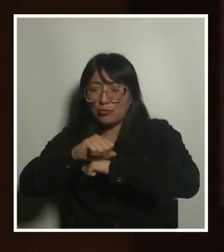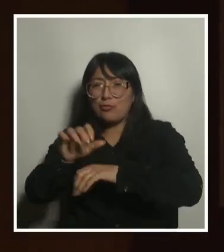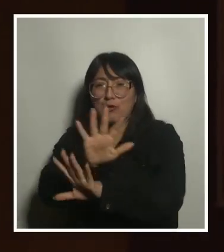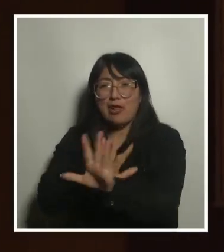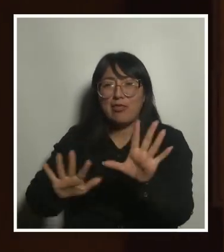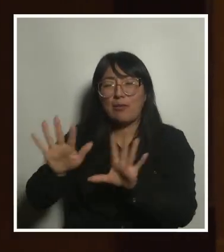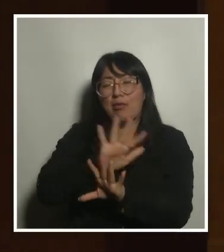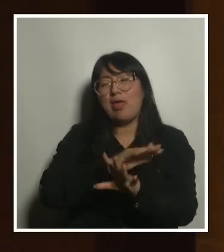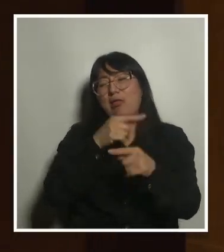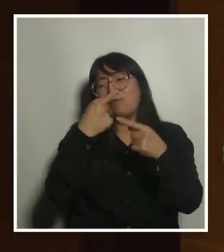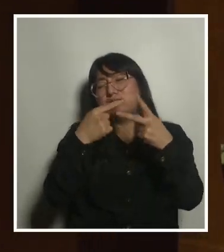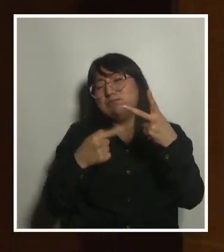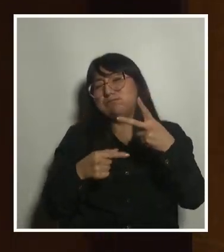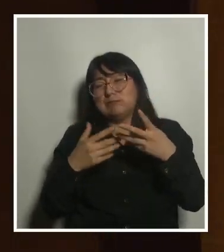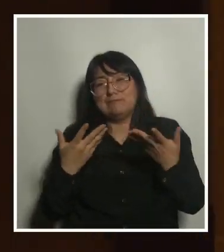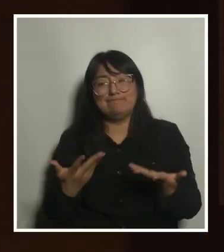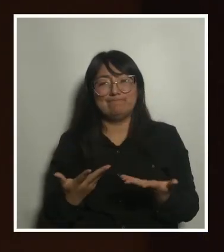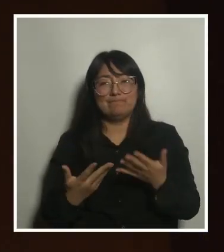etcétera.